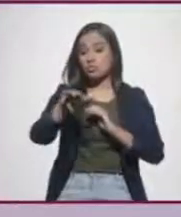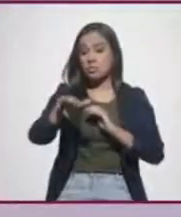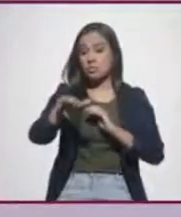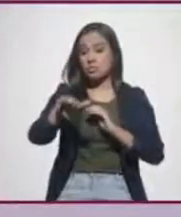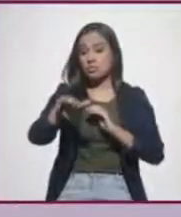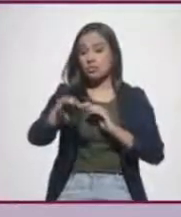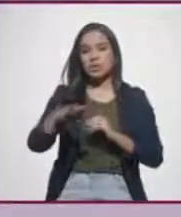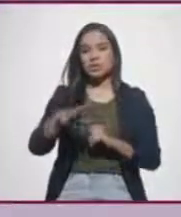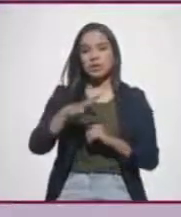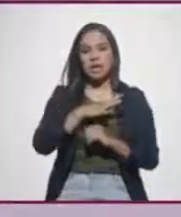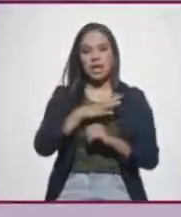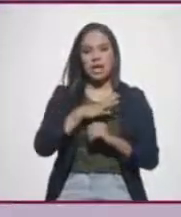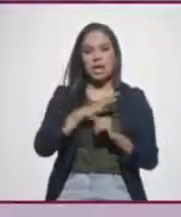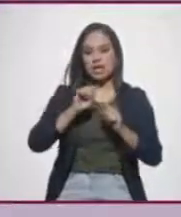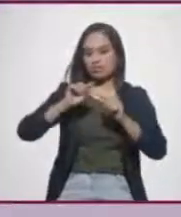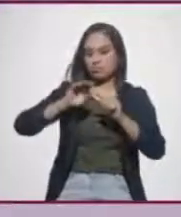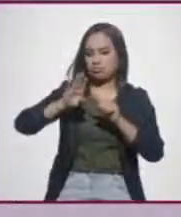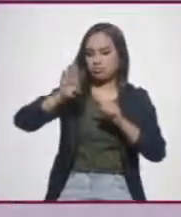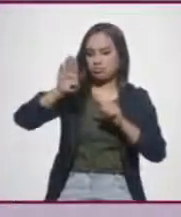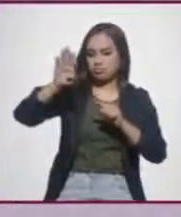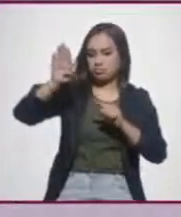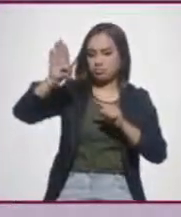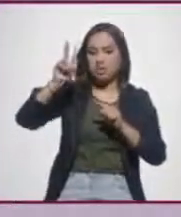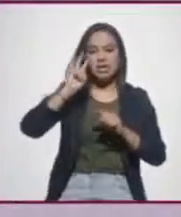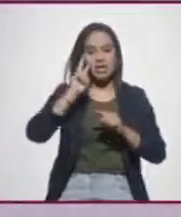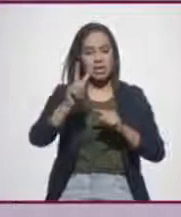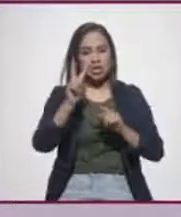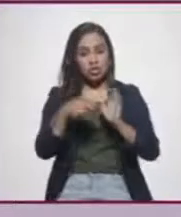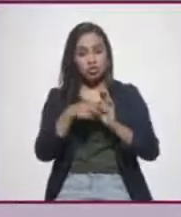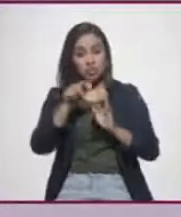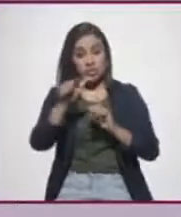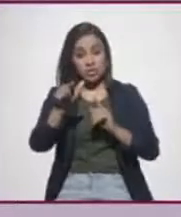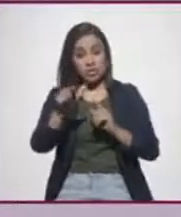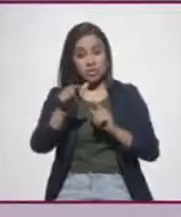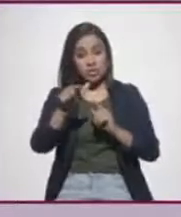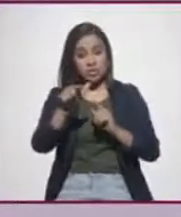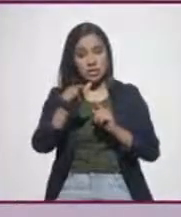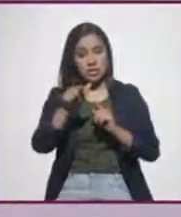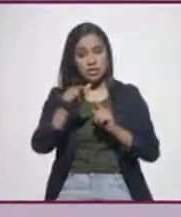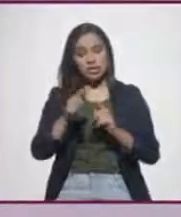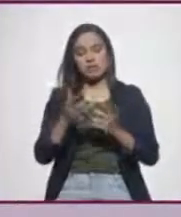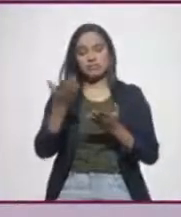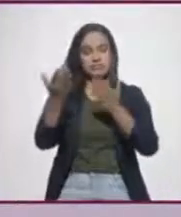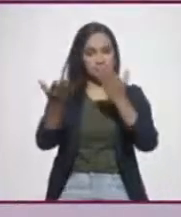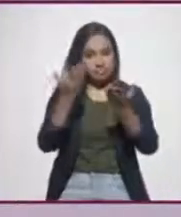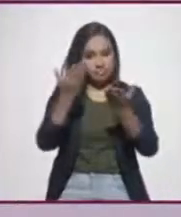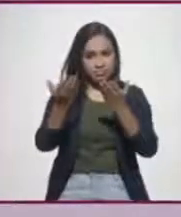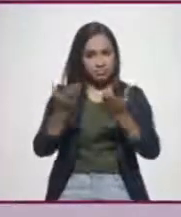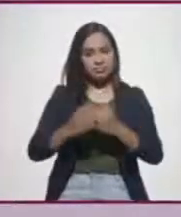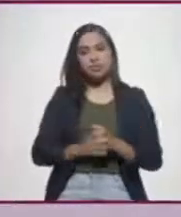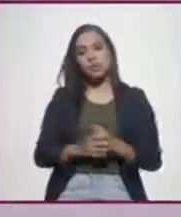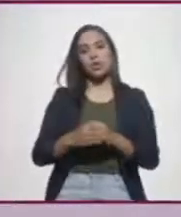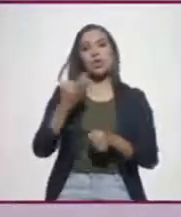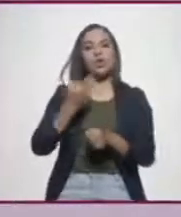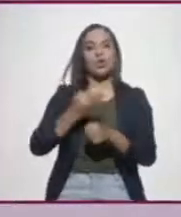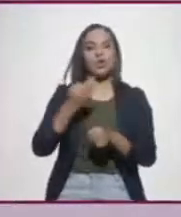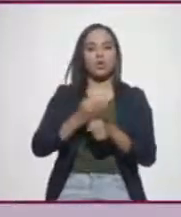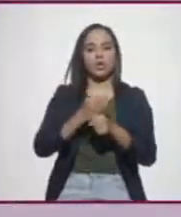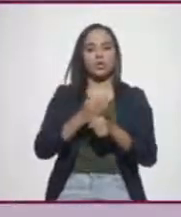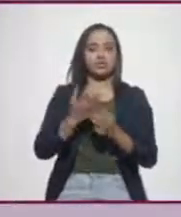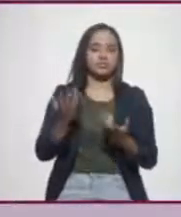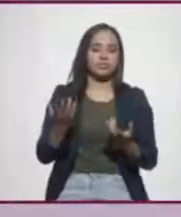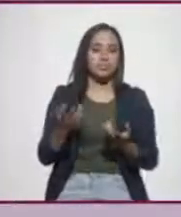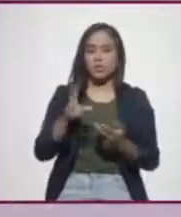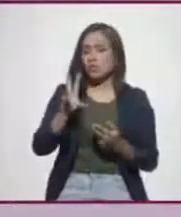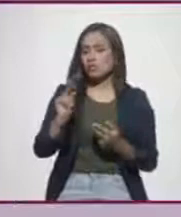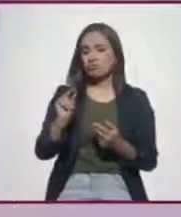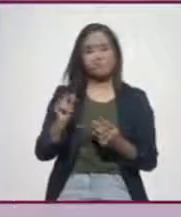veníamos con una tendencia al alza, y si vieramos dos mil diecisiete, sería muy similar. Es decir, venimos con una tendencia que